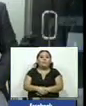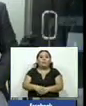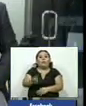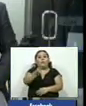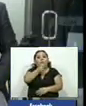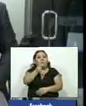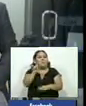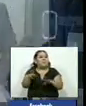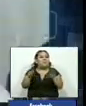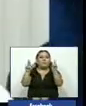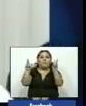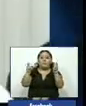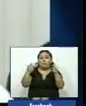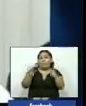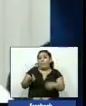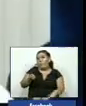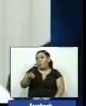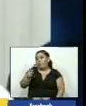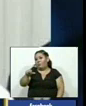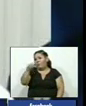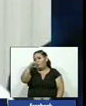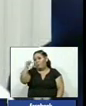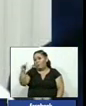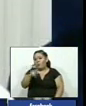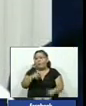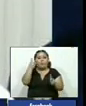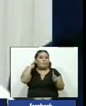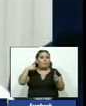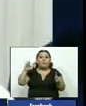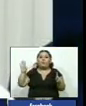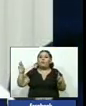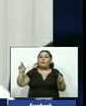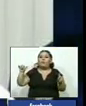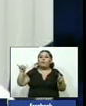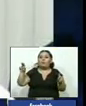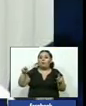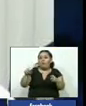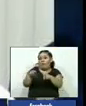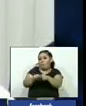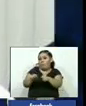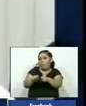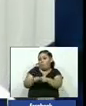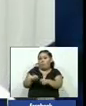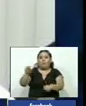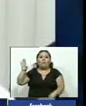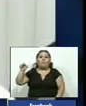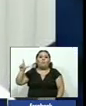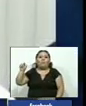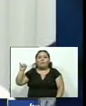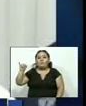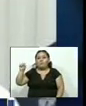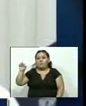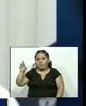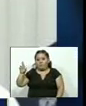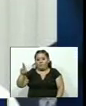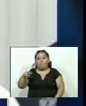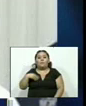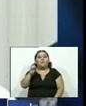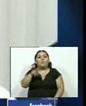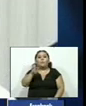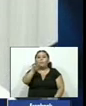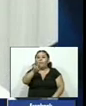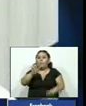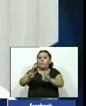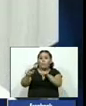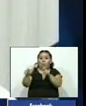información relacionada Interpol capturó a Brian Ovidio Sánchez alias el Blazer Destroyer de los héroes de 29